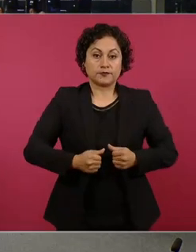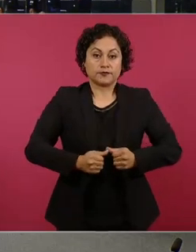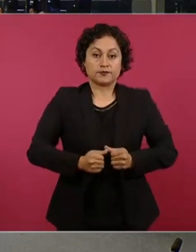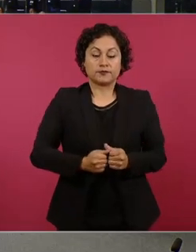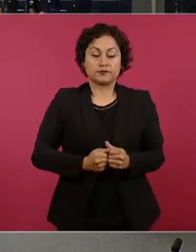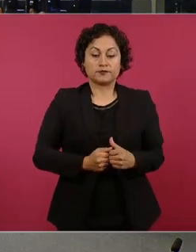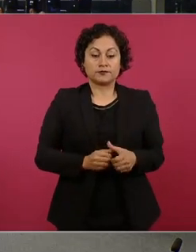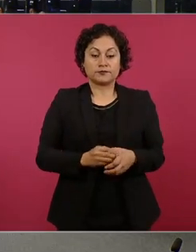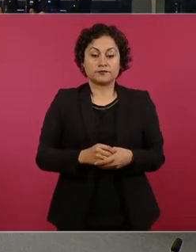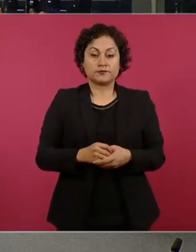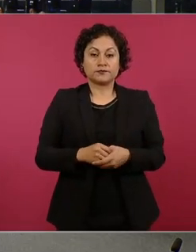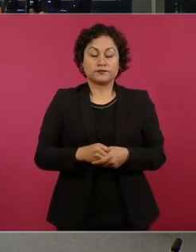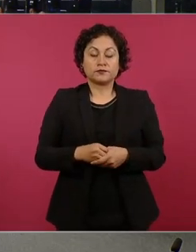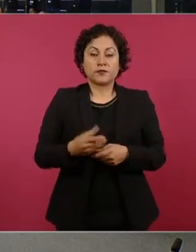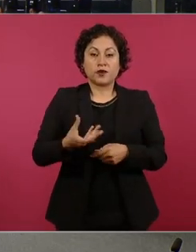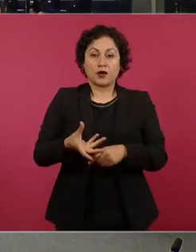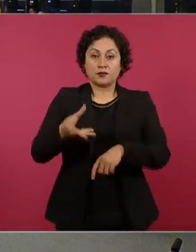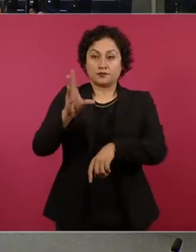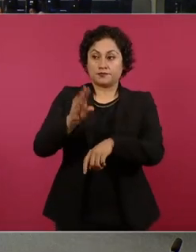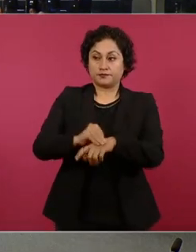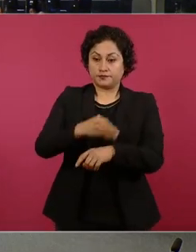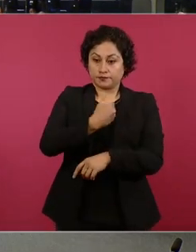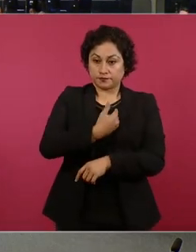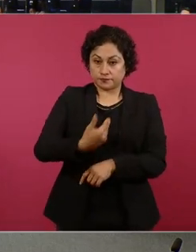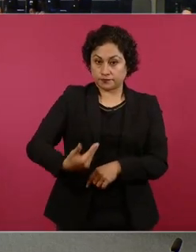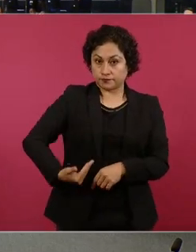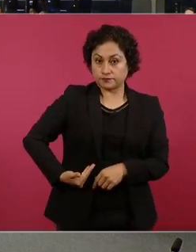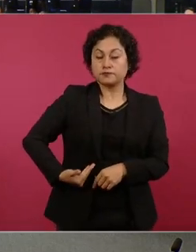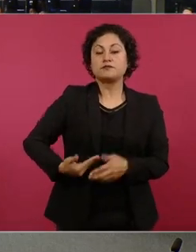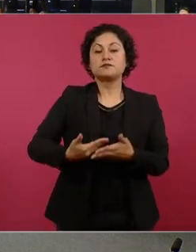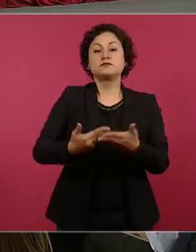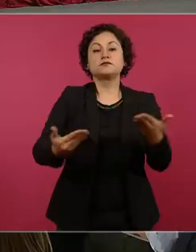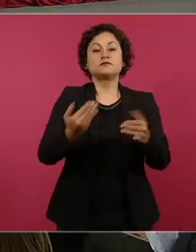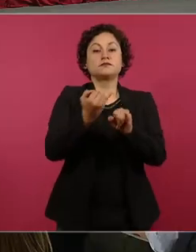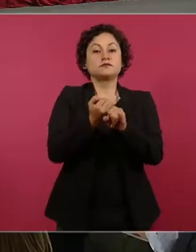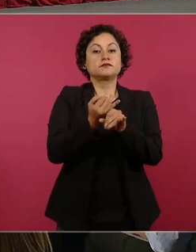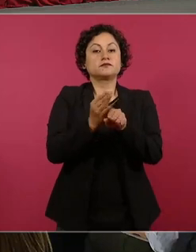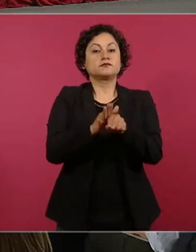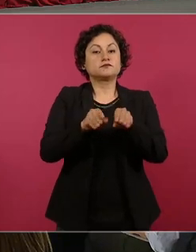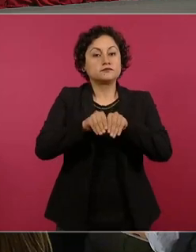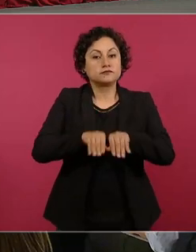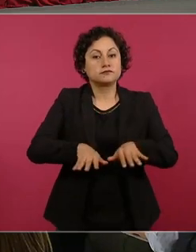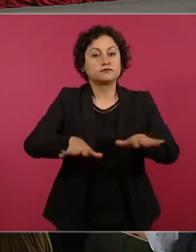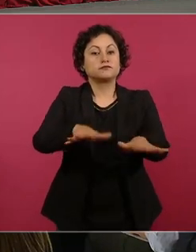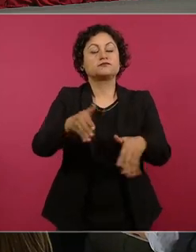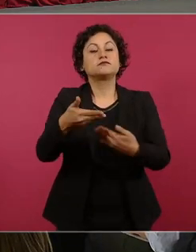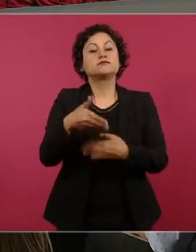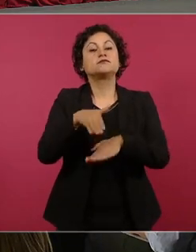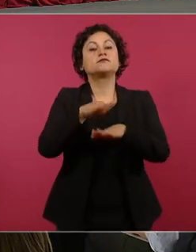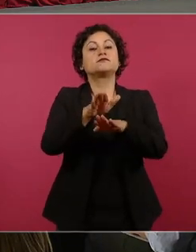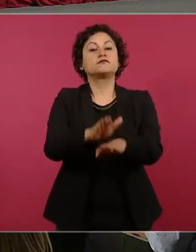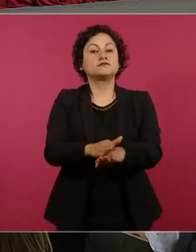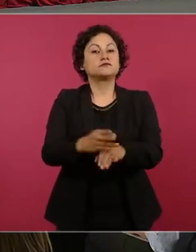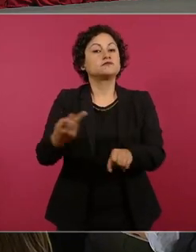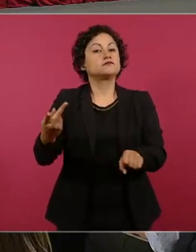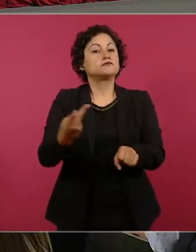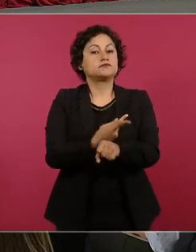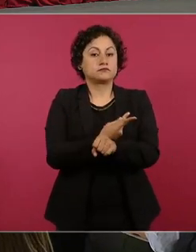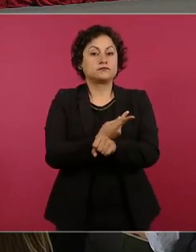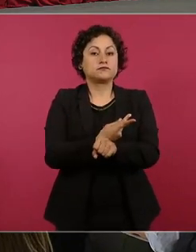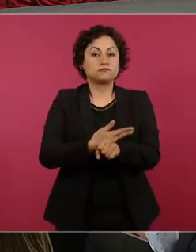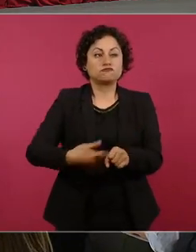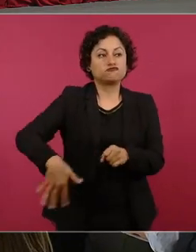Con su permiso, señor presidente. Vamos a informar respecto a las acciones de búsqueda en la mar